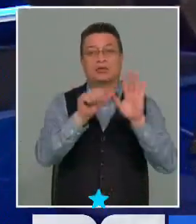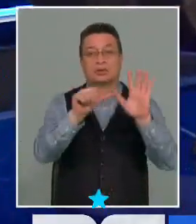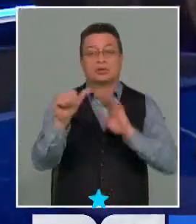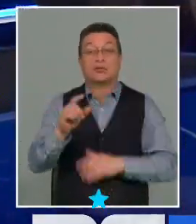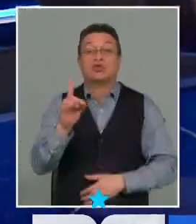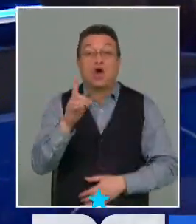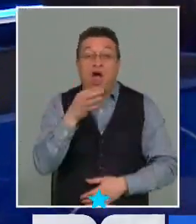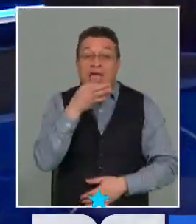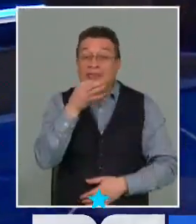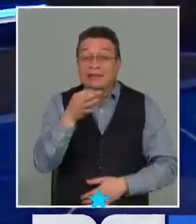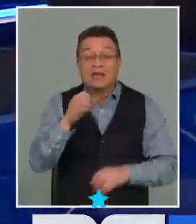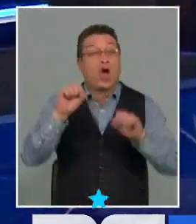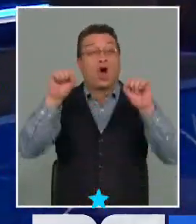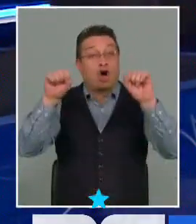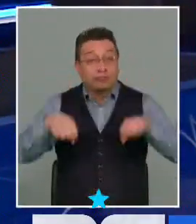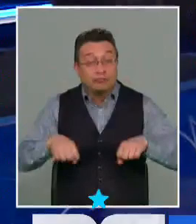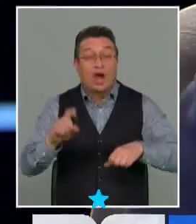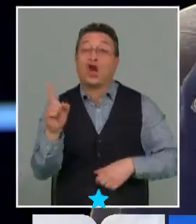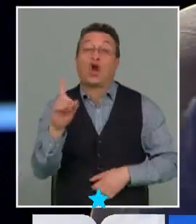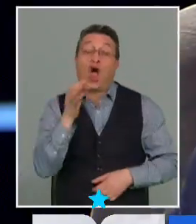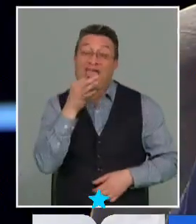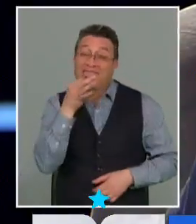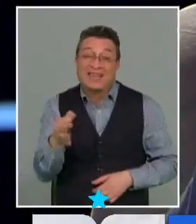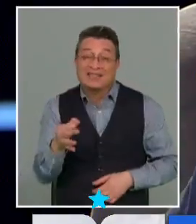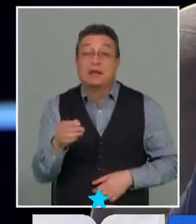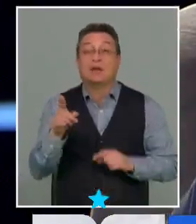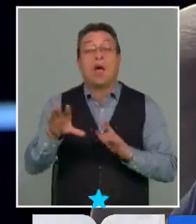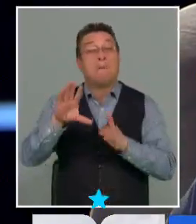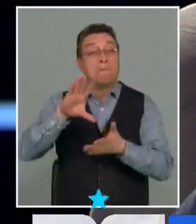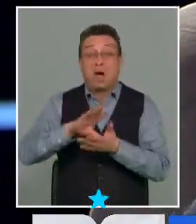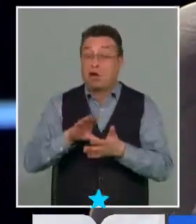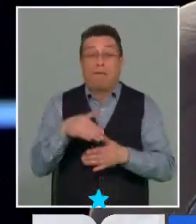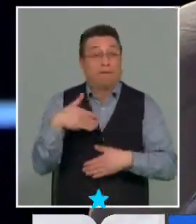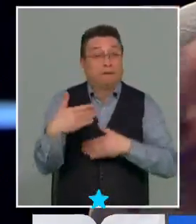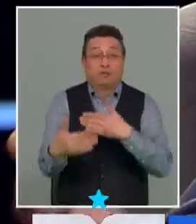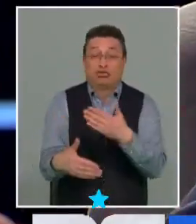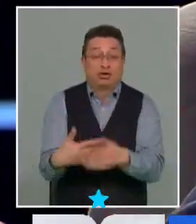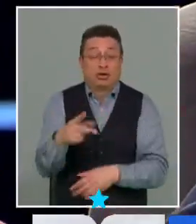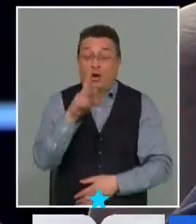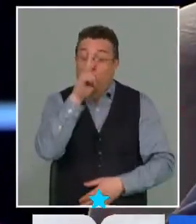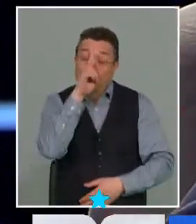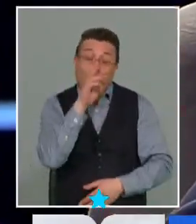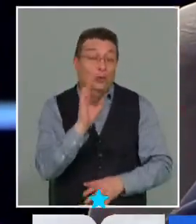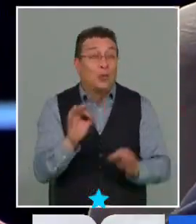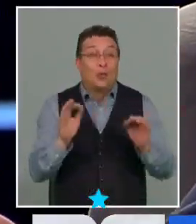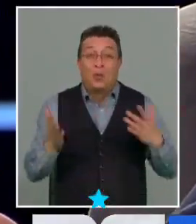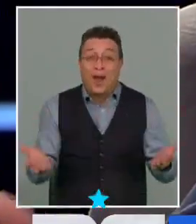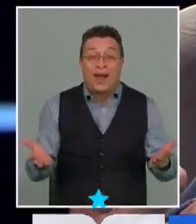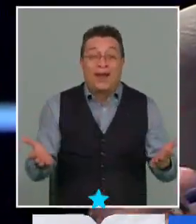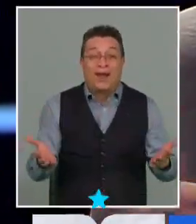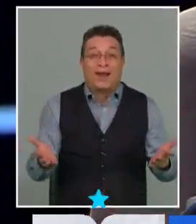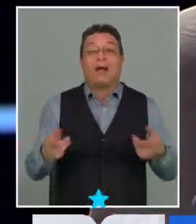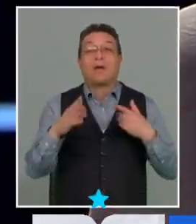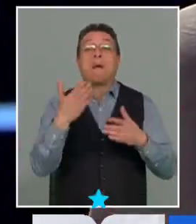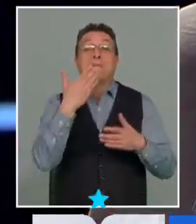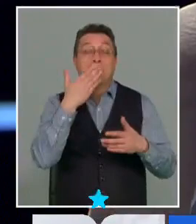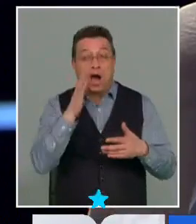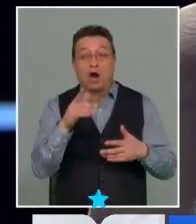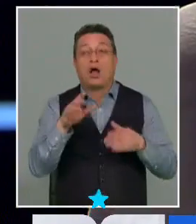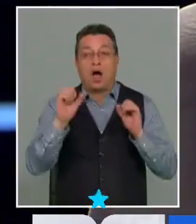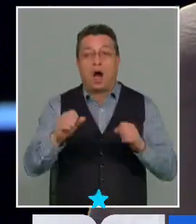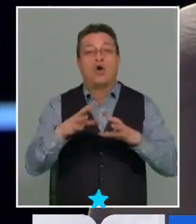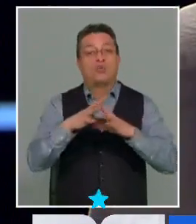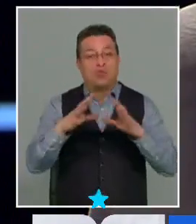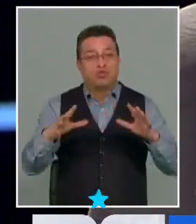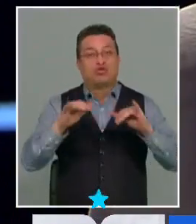consentimiento en los asuntos que les afecte pero el país va a seguir funcionando como todos lo conocemos y mejor porque van a haber